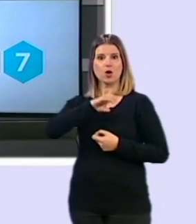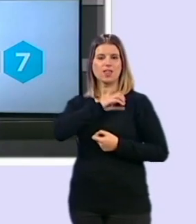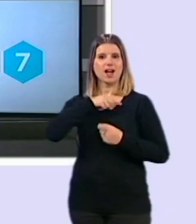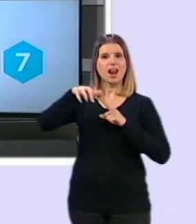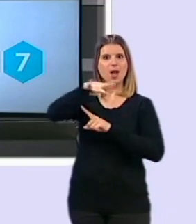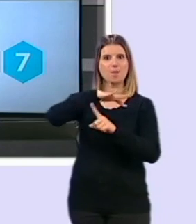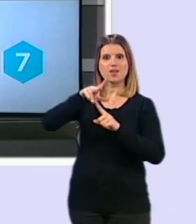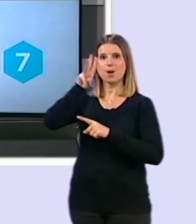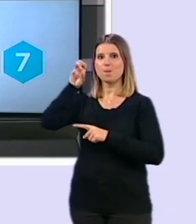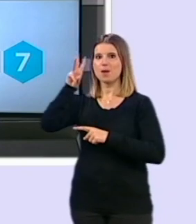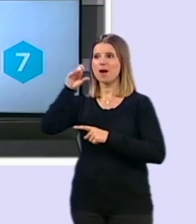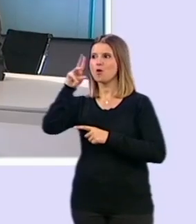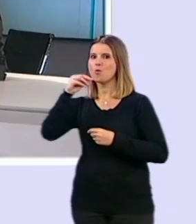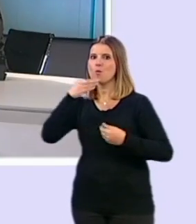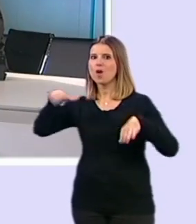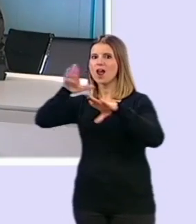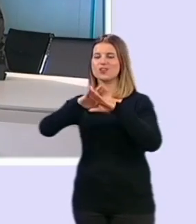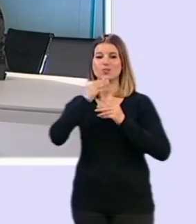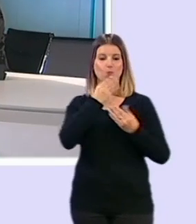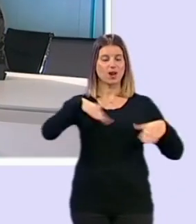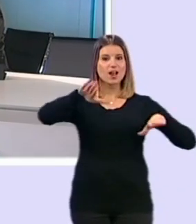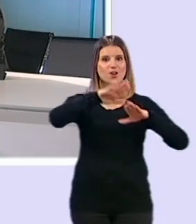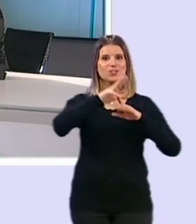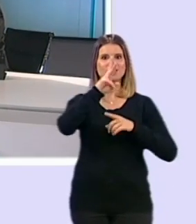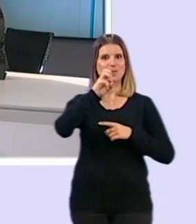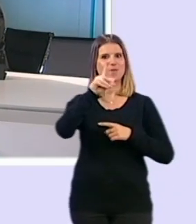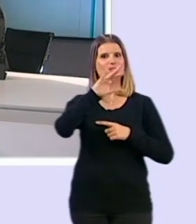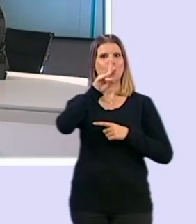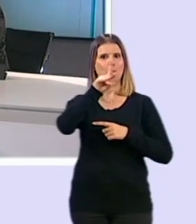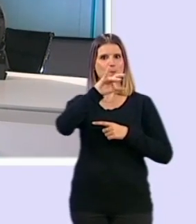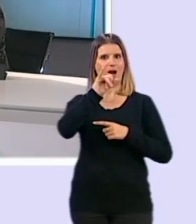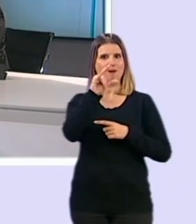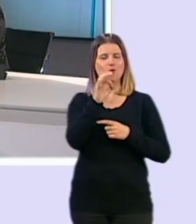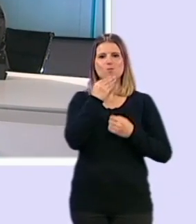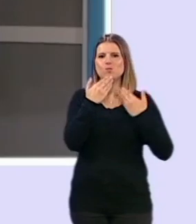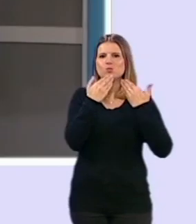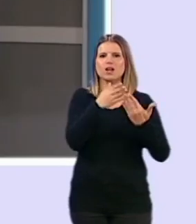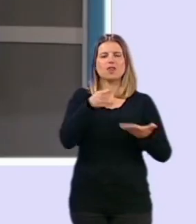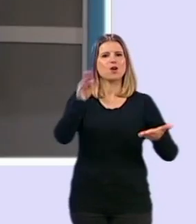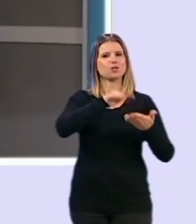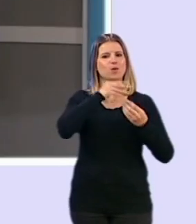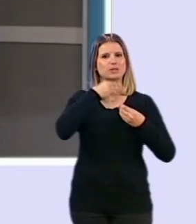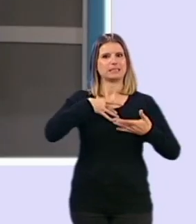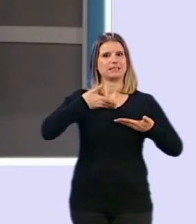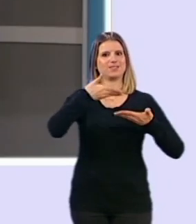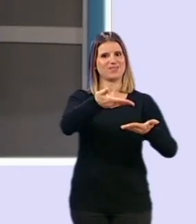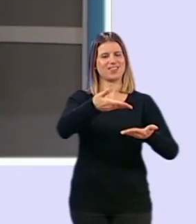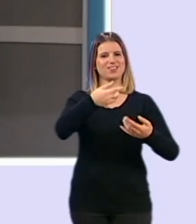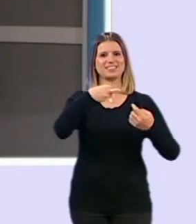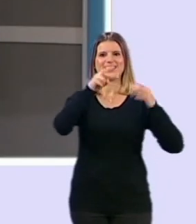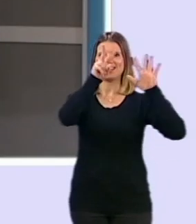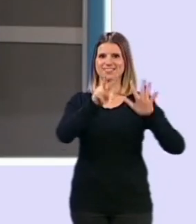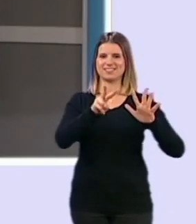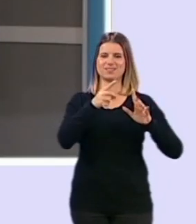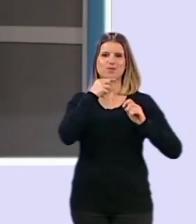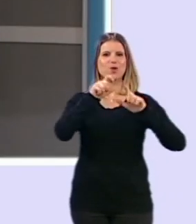Medio Ambiente, Pepa Rubia. Muy buenas noches. Buenas noches, Pedro Pablo, y muchísimas gracias de nuevo por vuestra invitación a TG7,